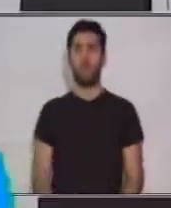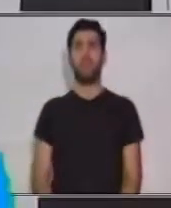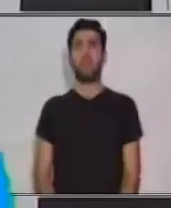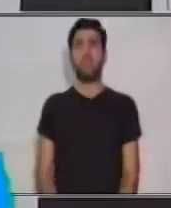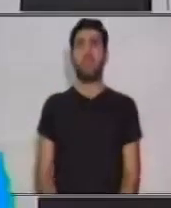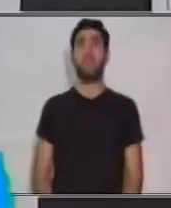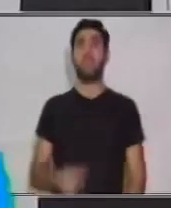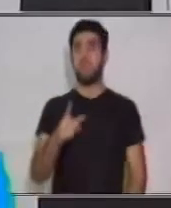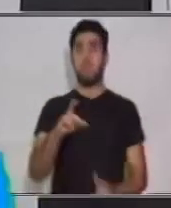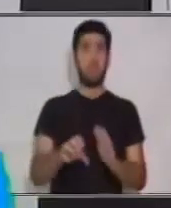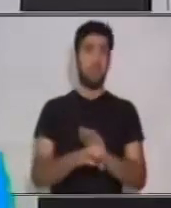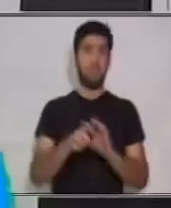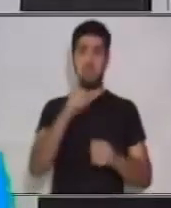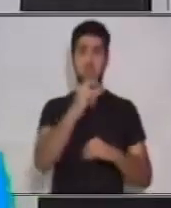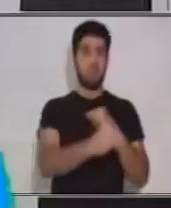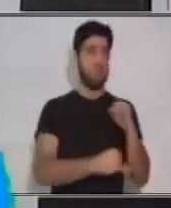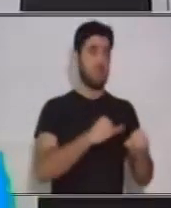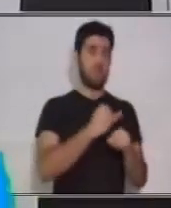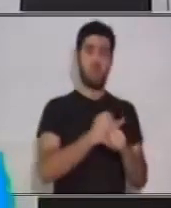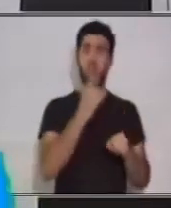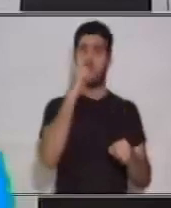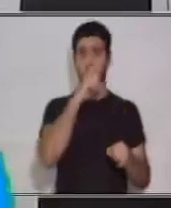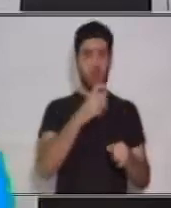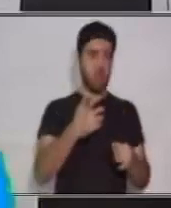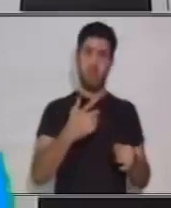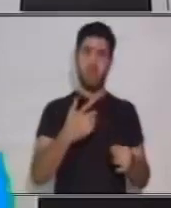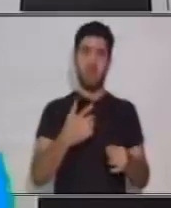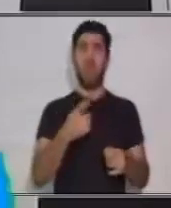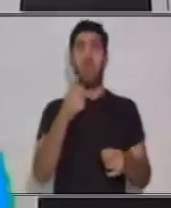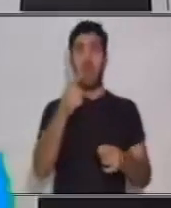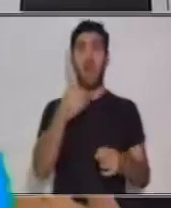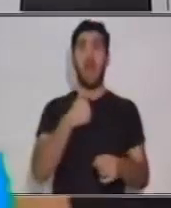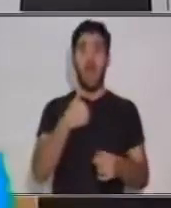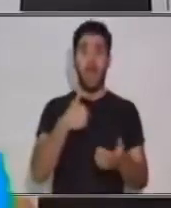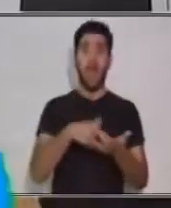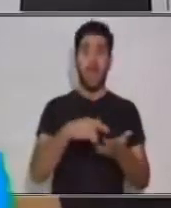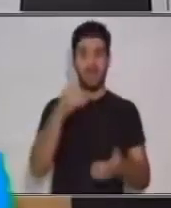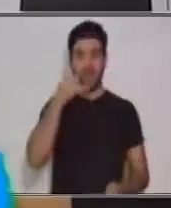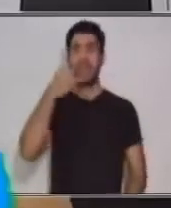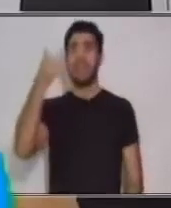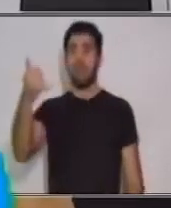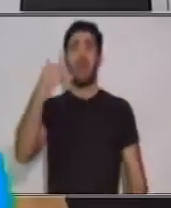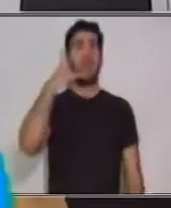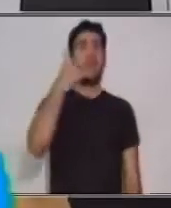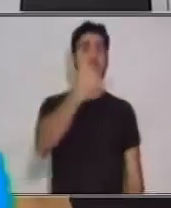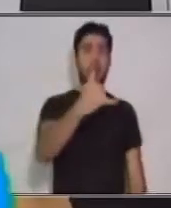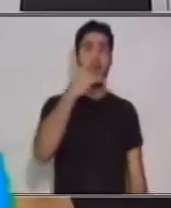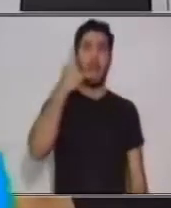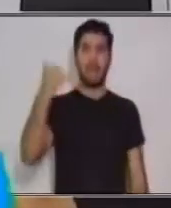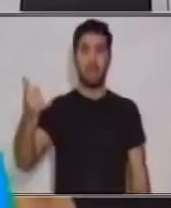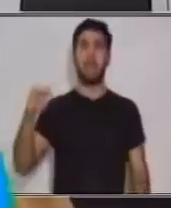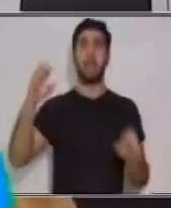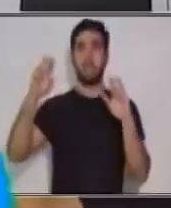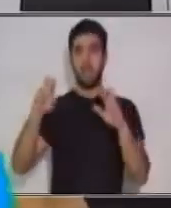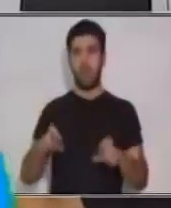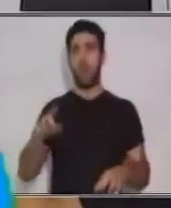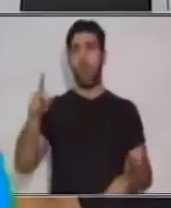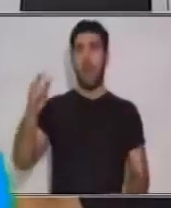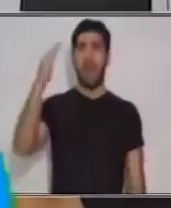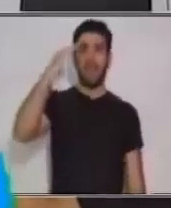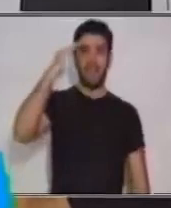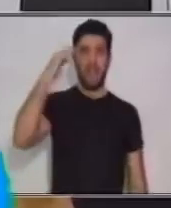casa no tienes acceso a internet con el teléfono que utilizas y tienes acceso a llamadas, puedes llamar a alguna persona que sea